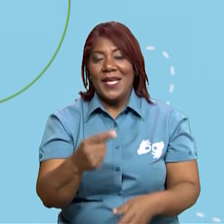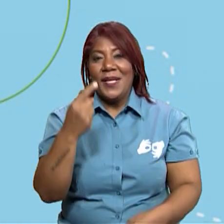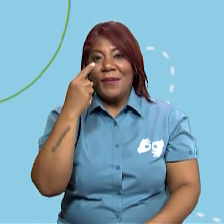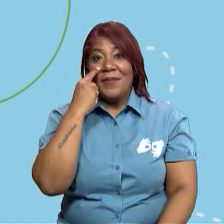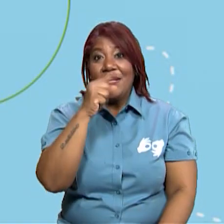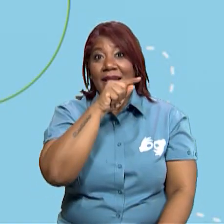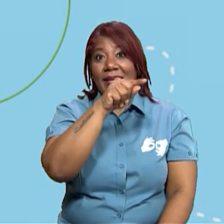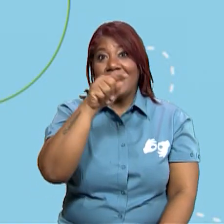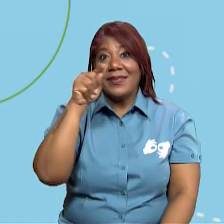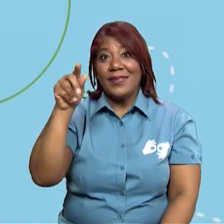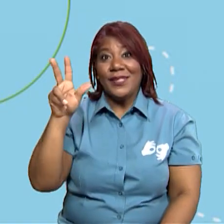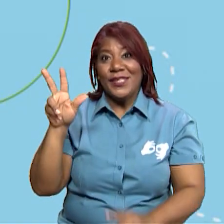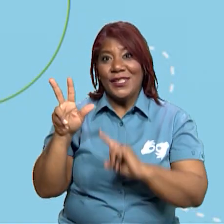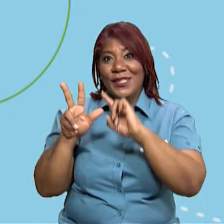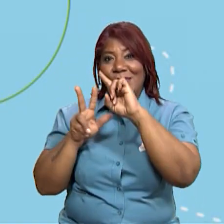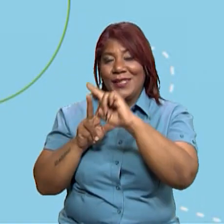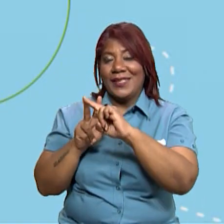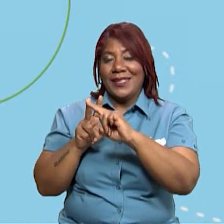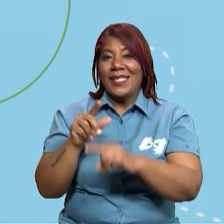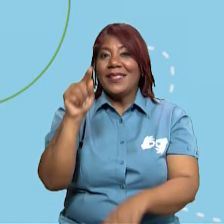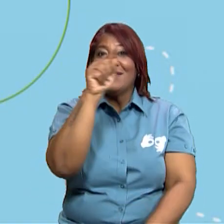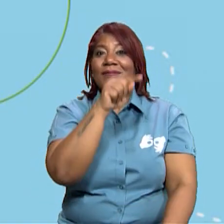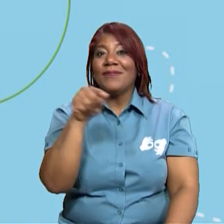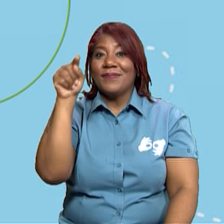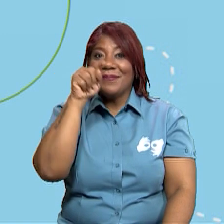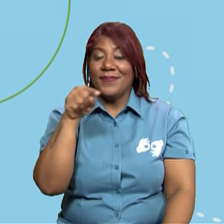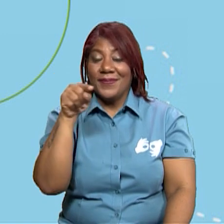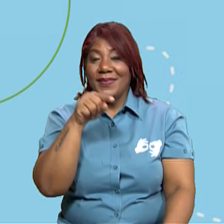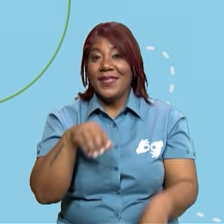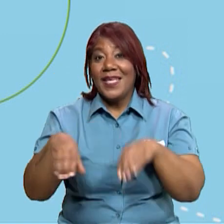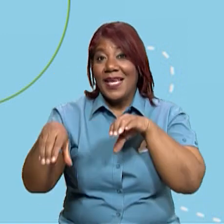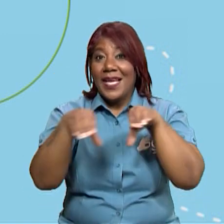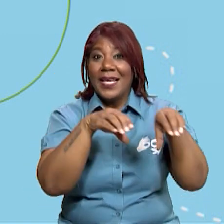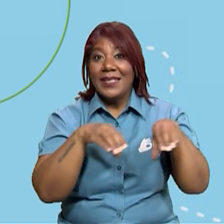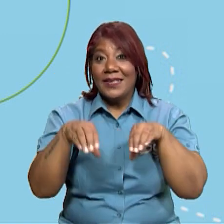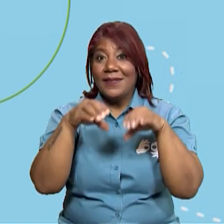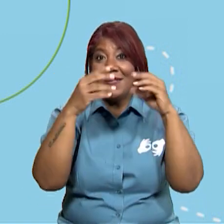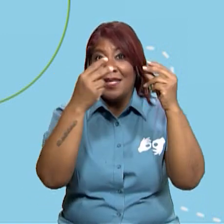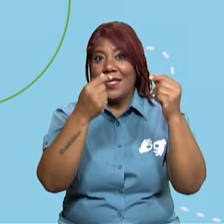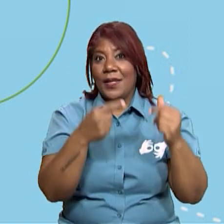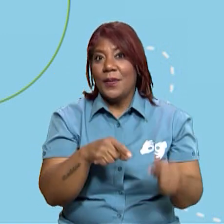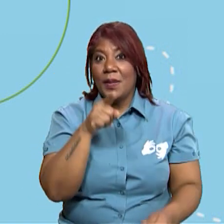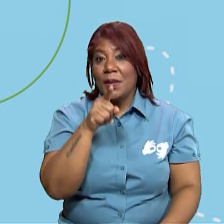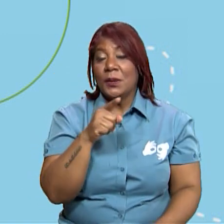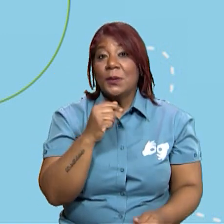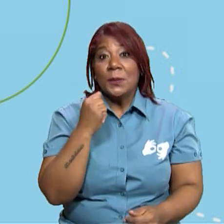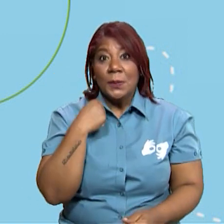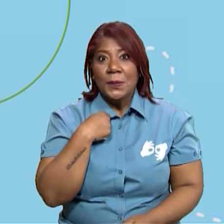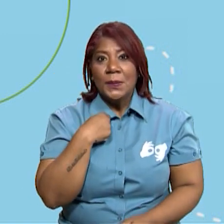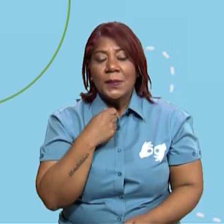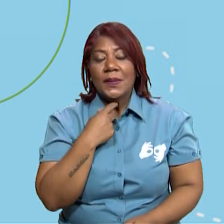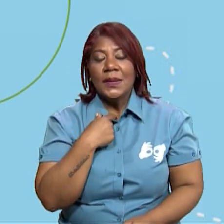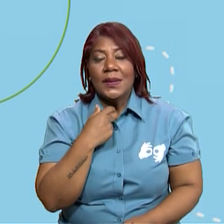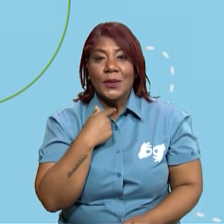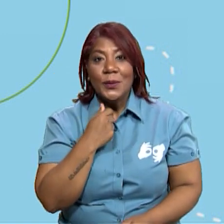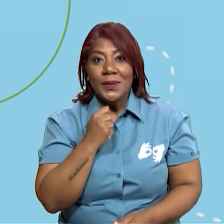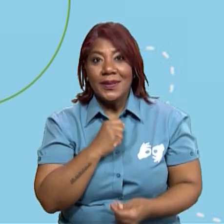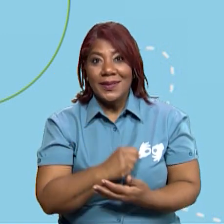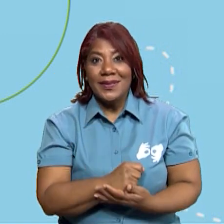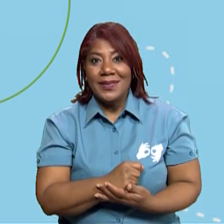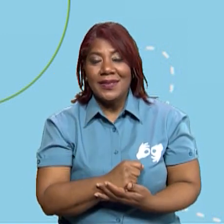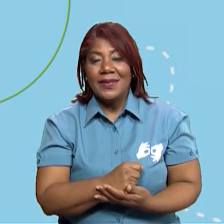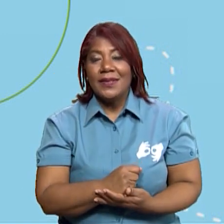actividades económicas de los sectores que te llamen la atención. Aquí hay tres círculos. Son